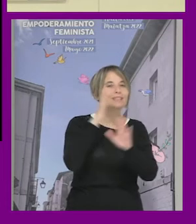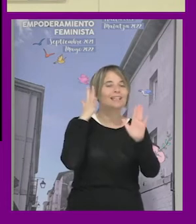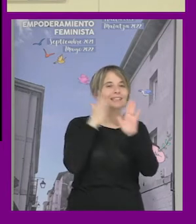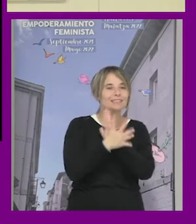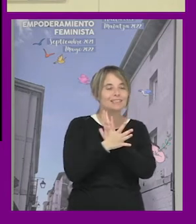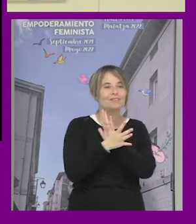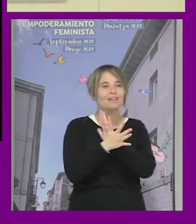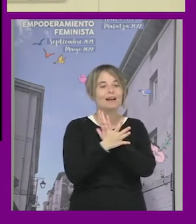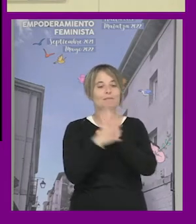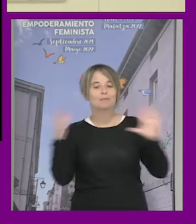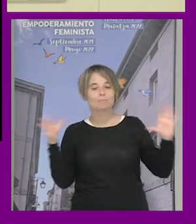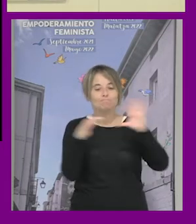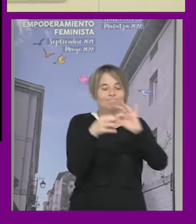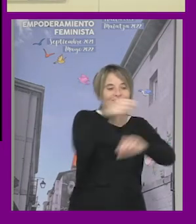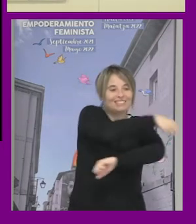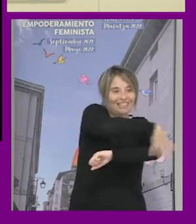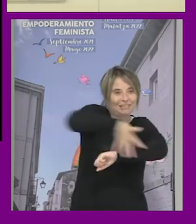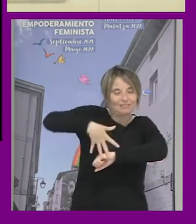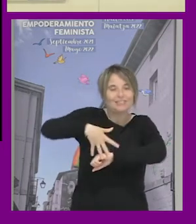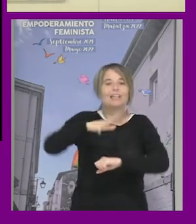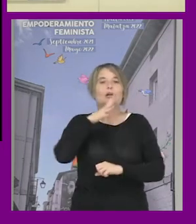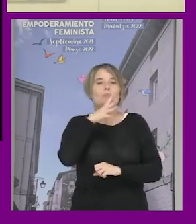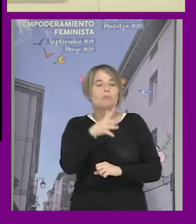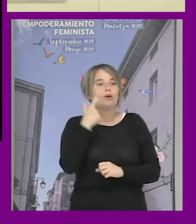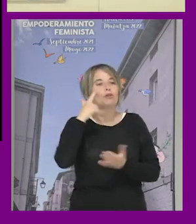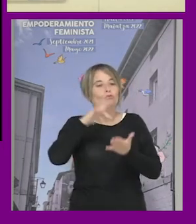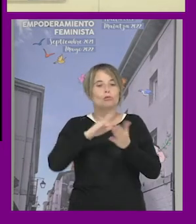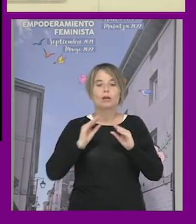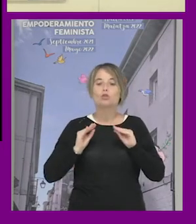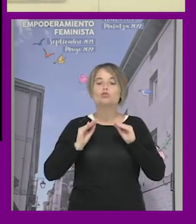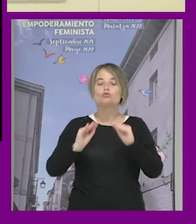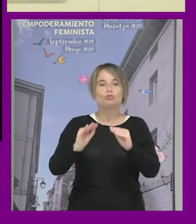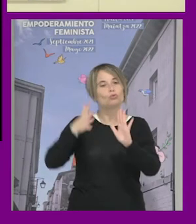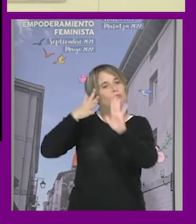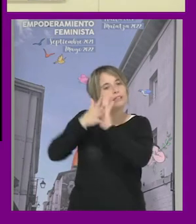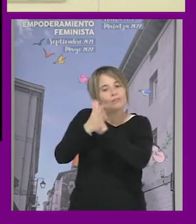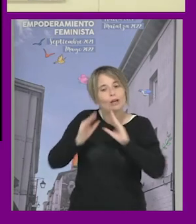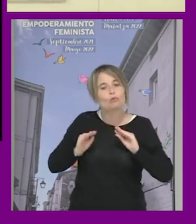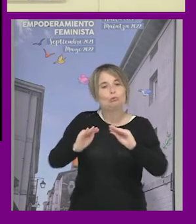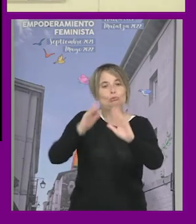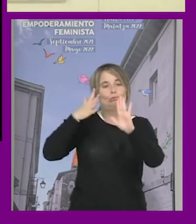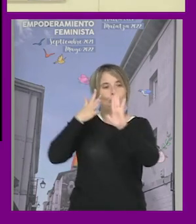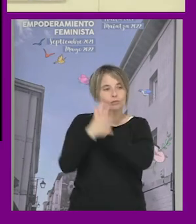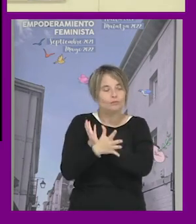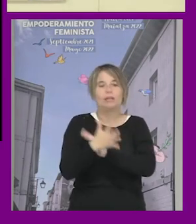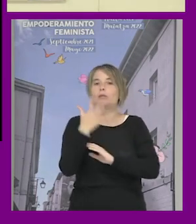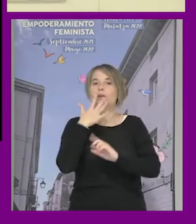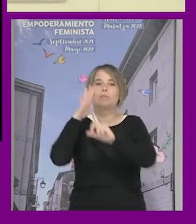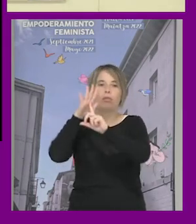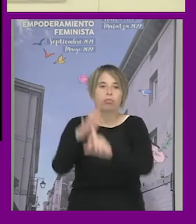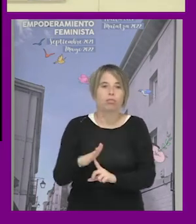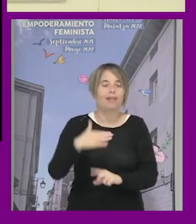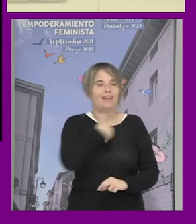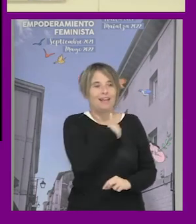dimensión que se sobrepone porque por un lado tiene una vida vida propia digamos tiene unas formas de opresión propias que son las desigualdades de